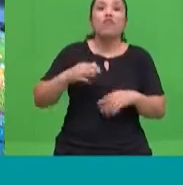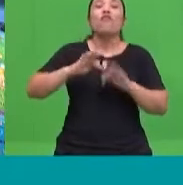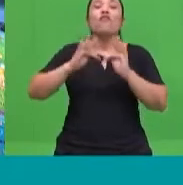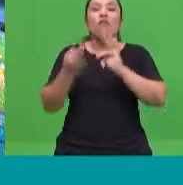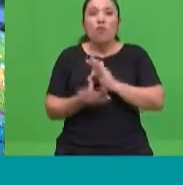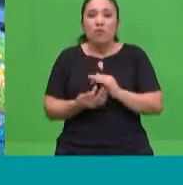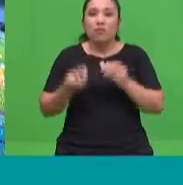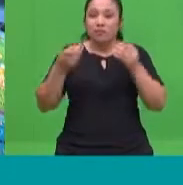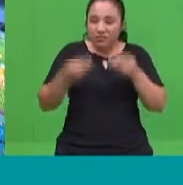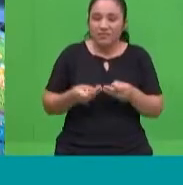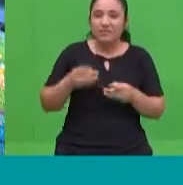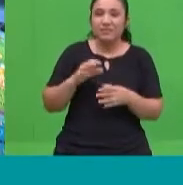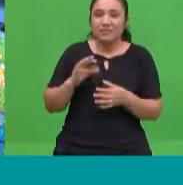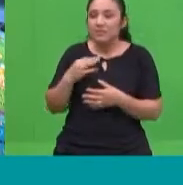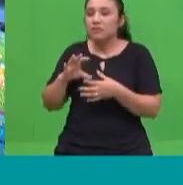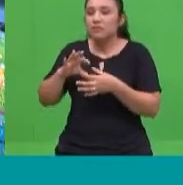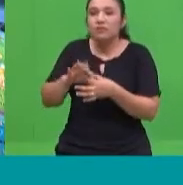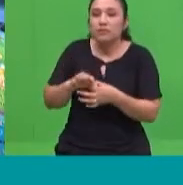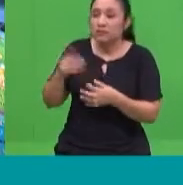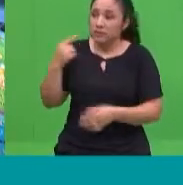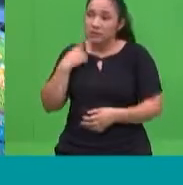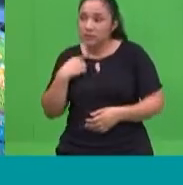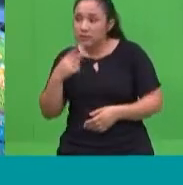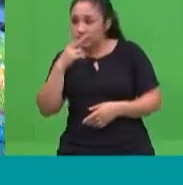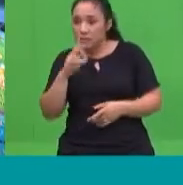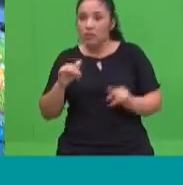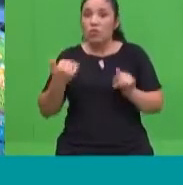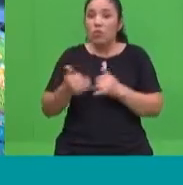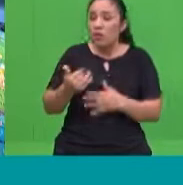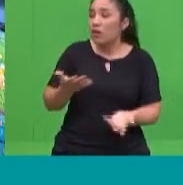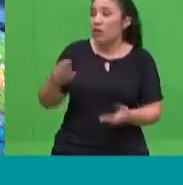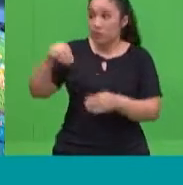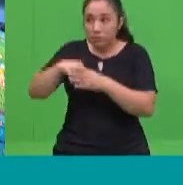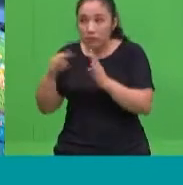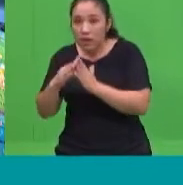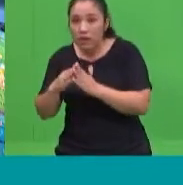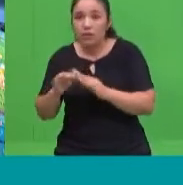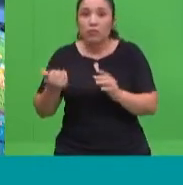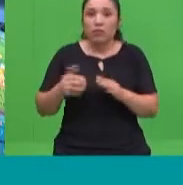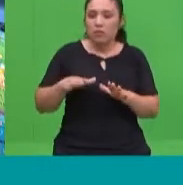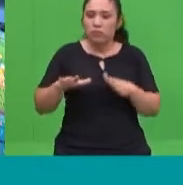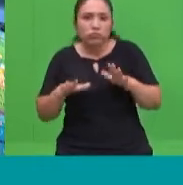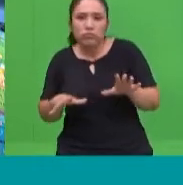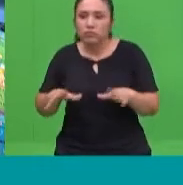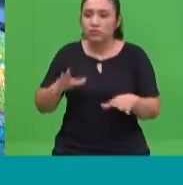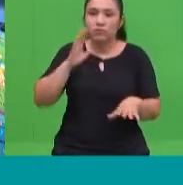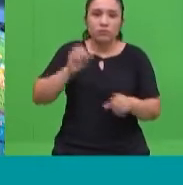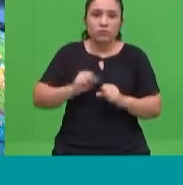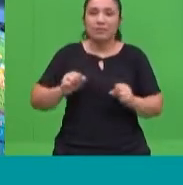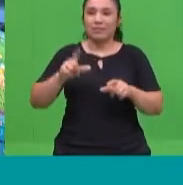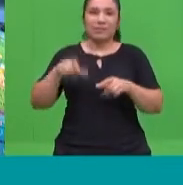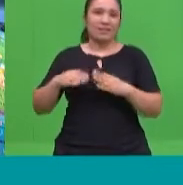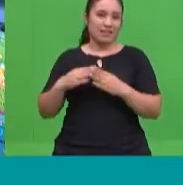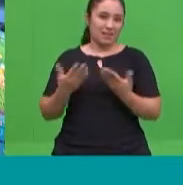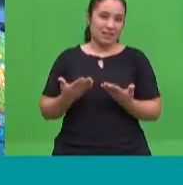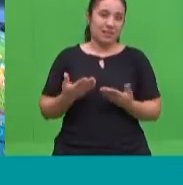ajustable, que se puede ir moviendo según el dinamismo de la familia. Pero tenemos que